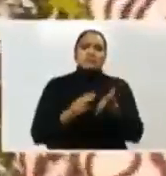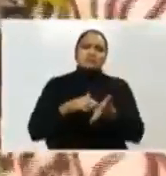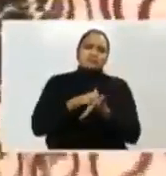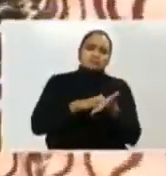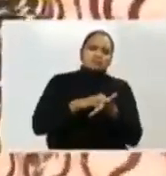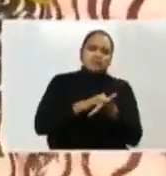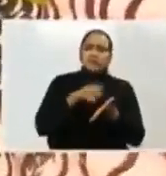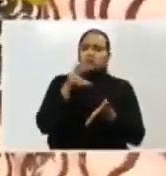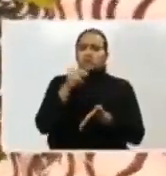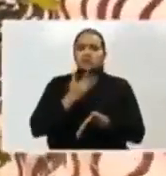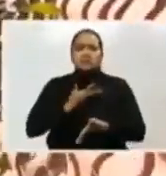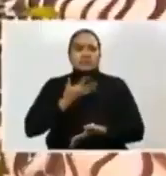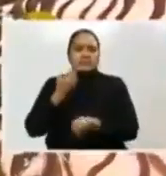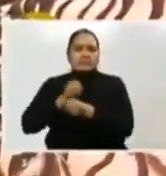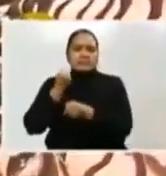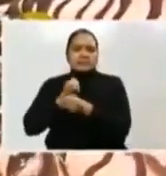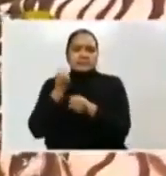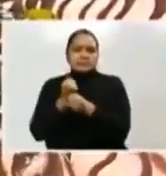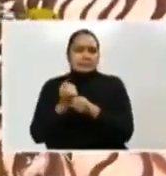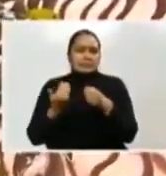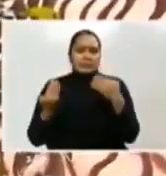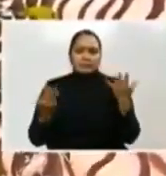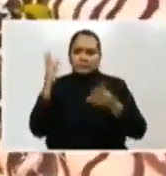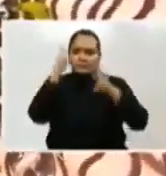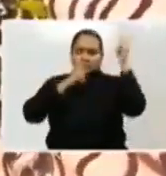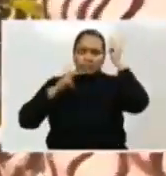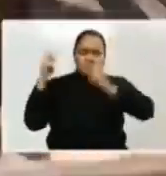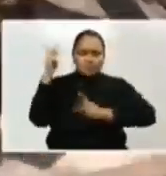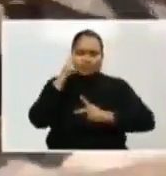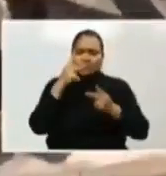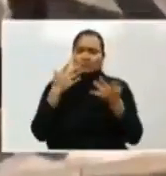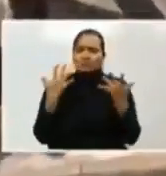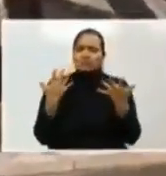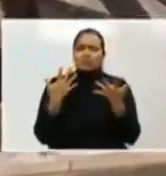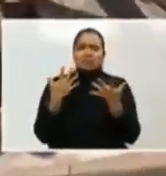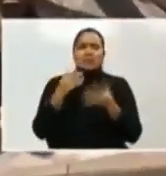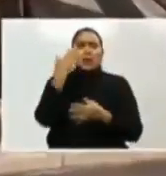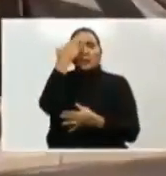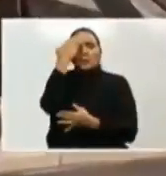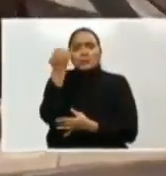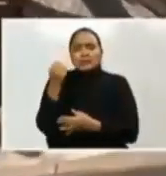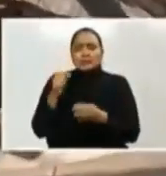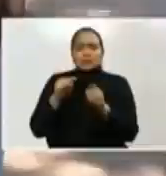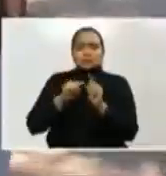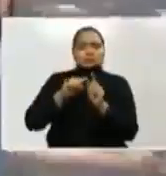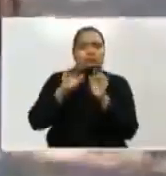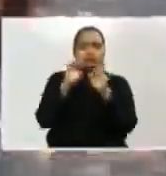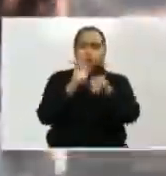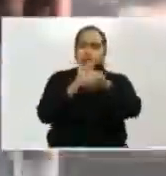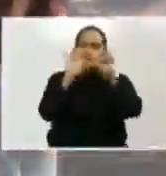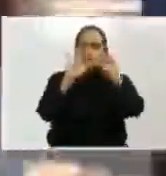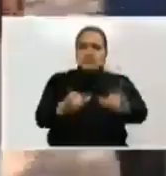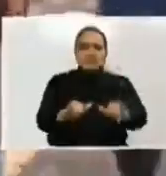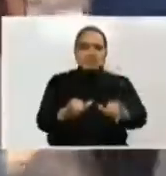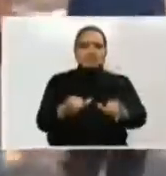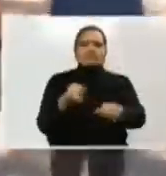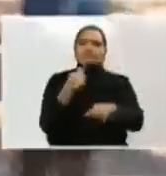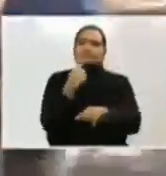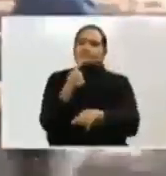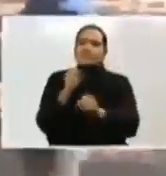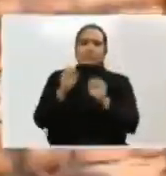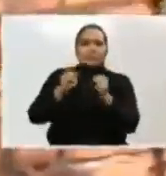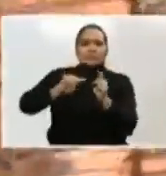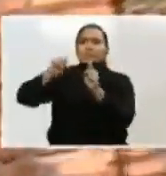aquellos que están preocupados, agobiados, porque con las medidas de aislamiento y toque de queda